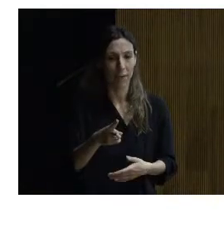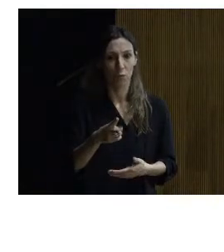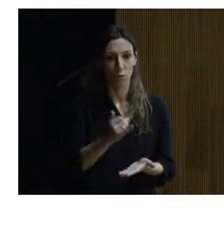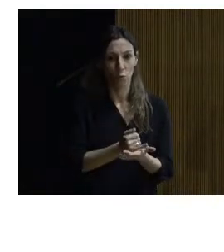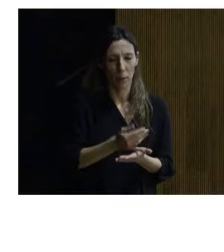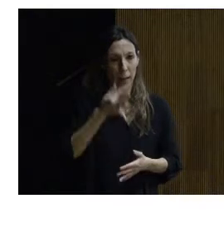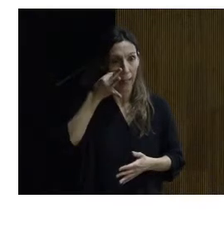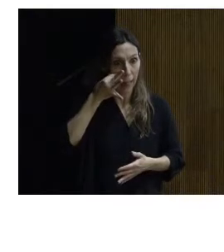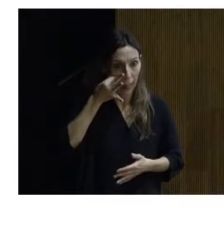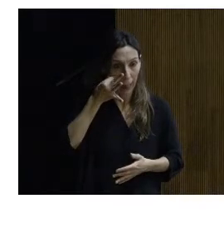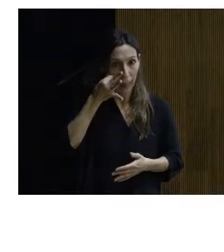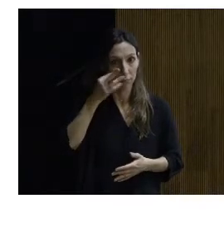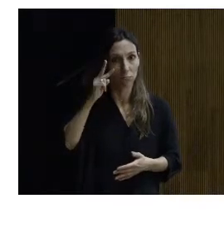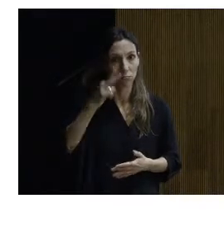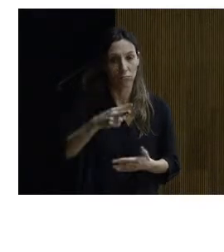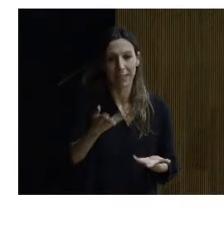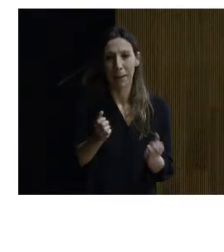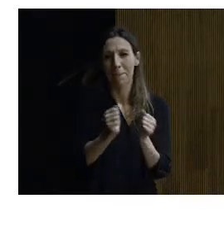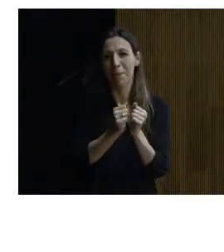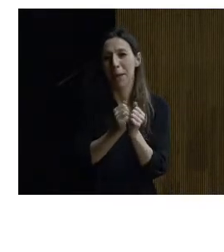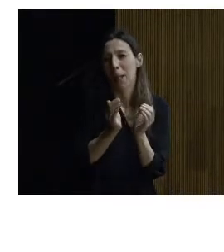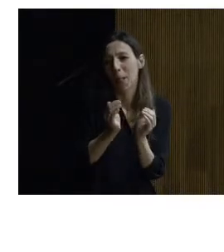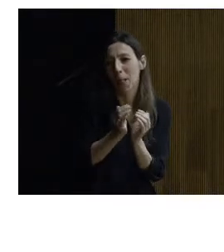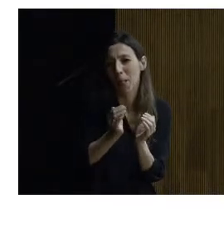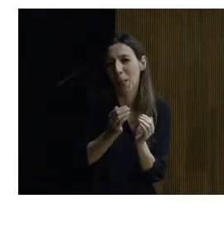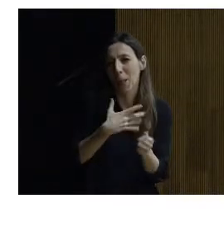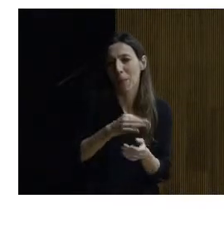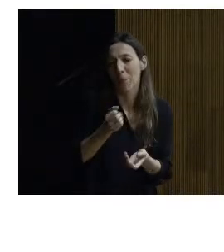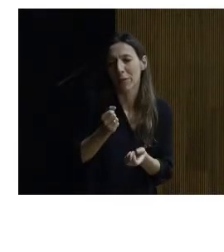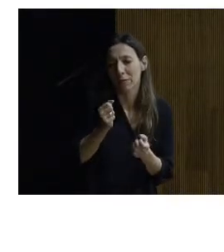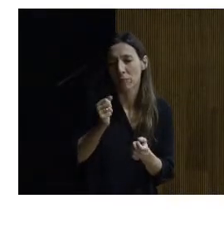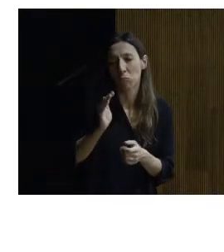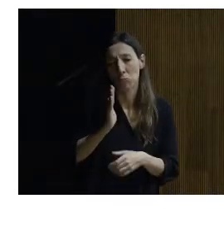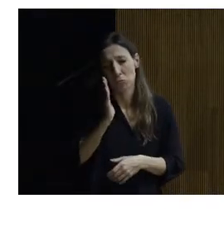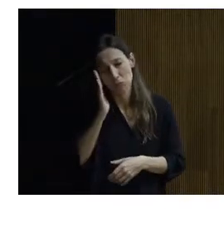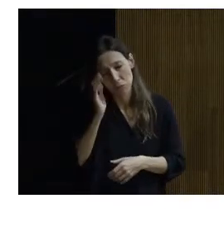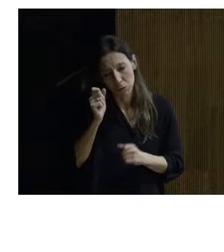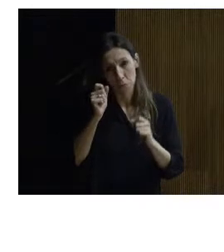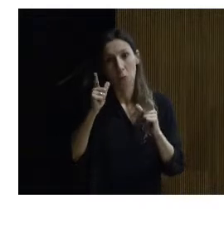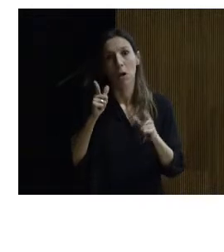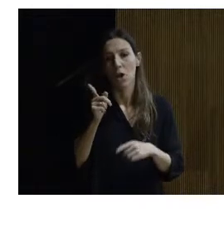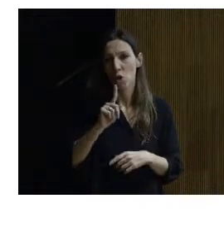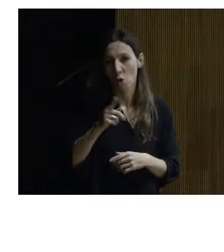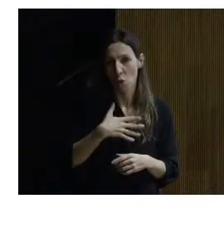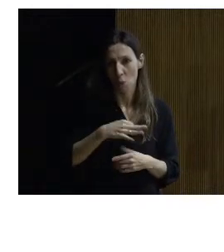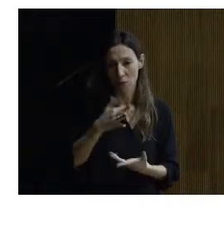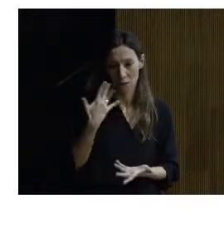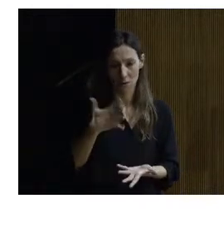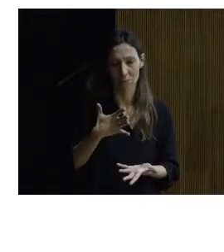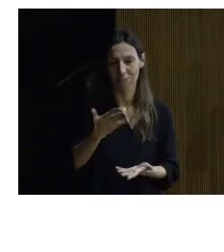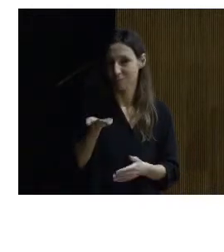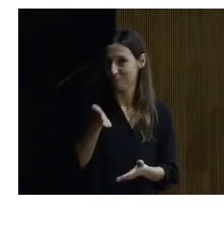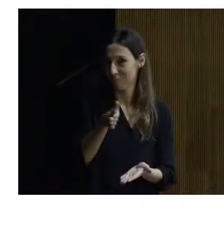de lo que sucede y no son piedrecitas pequeñas de estas que te pueden despertar a las 3 de la mañana ¿no? el viaje es al más allá